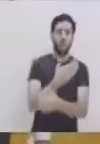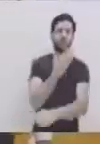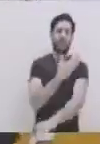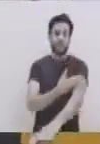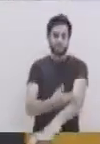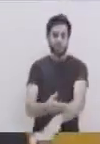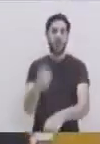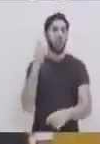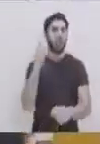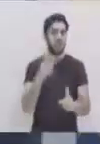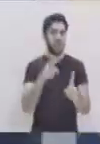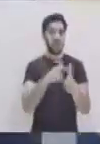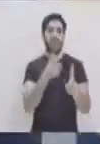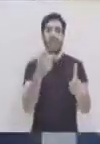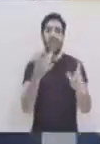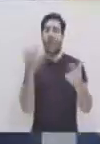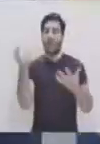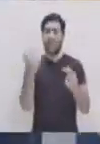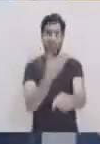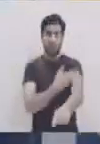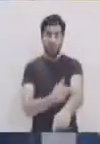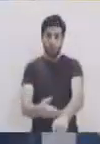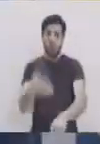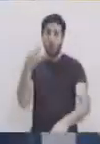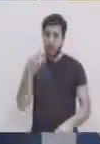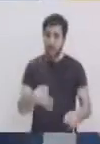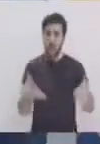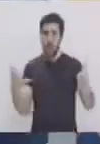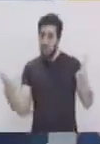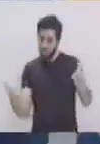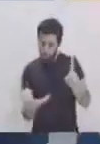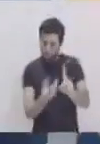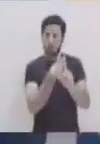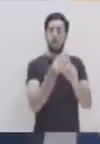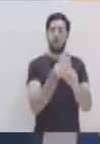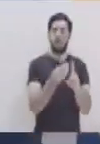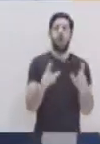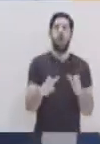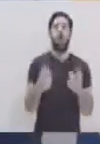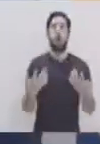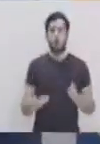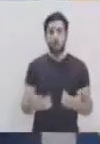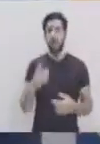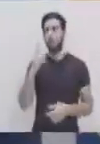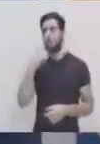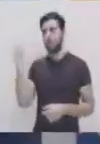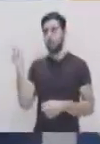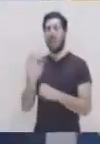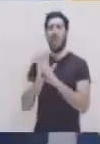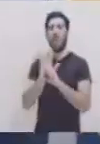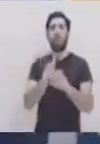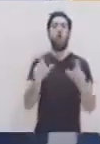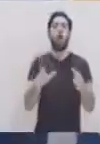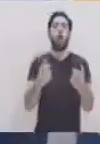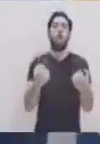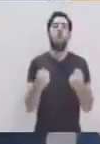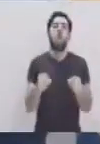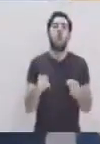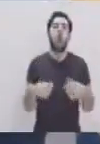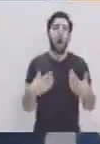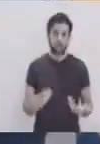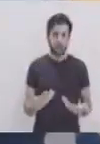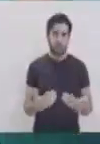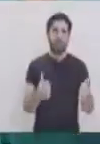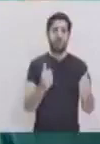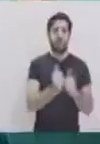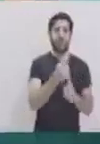complementando a la historia original también, ¿verdad? Realmente es el contenido, que está dando un claro ejemplo de cómo se hace, que cada uno de